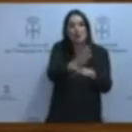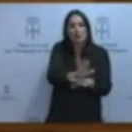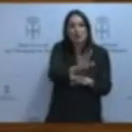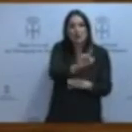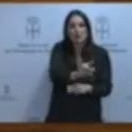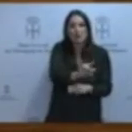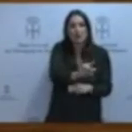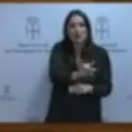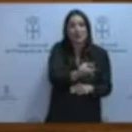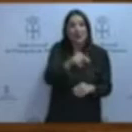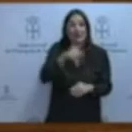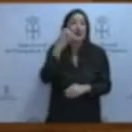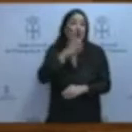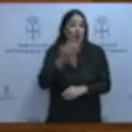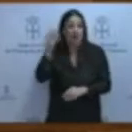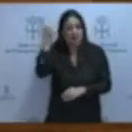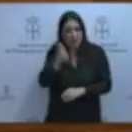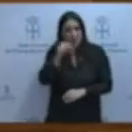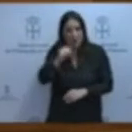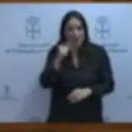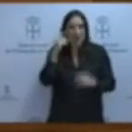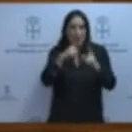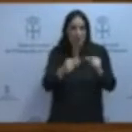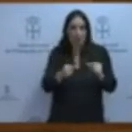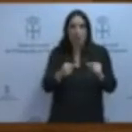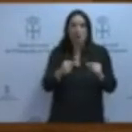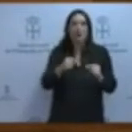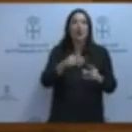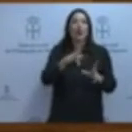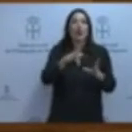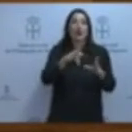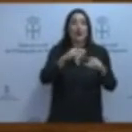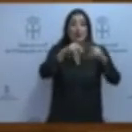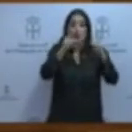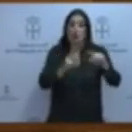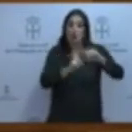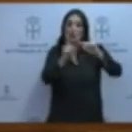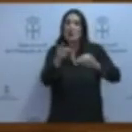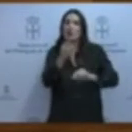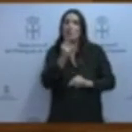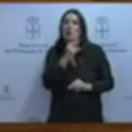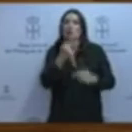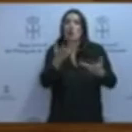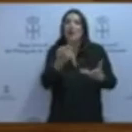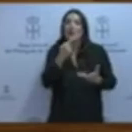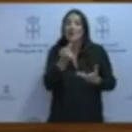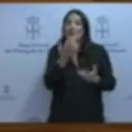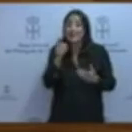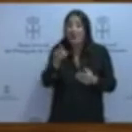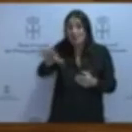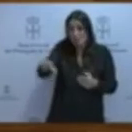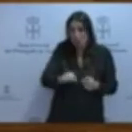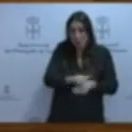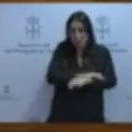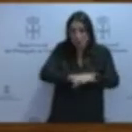2015, Rajoy visita Asturias y en Cangas de Mis promete que, sigue en el Gobierno, habrá libros de texto gratuitos para todos los